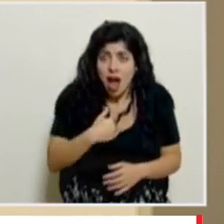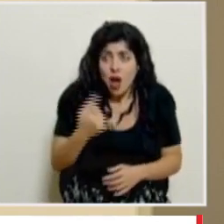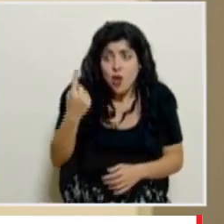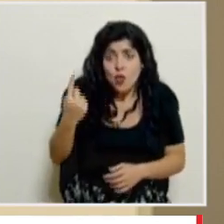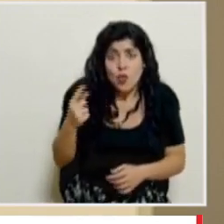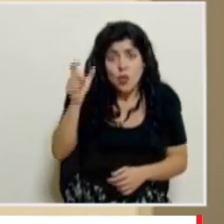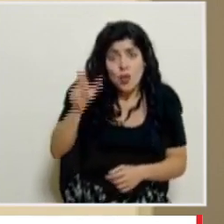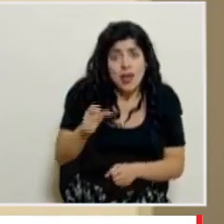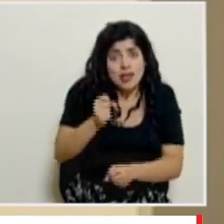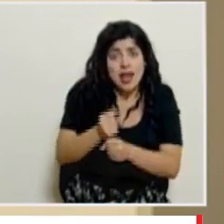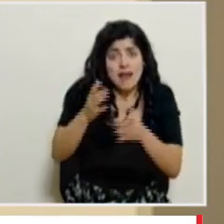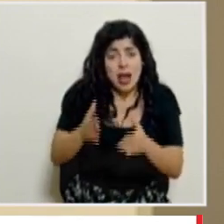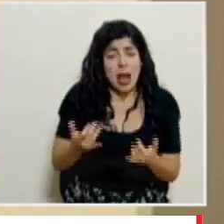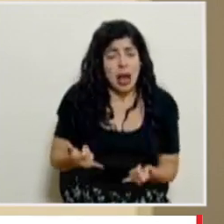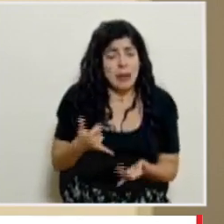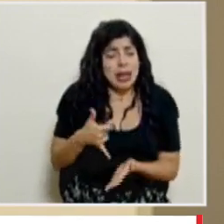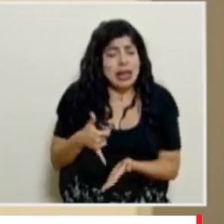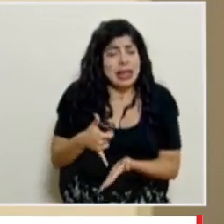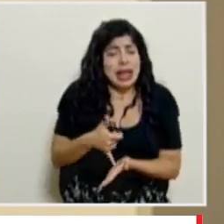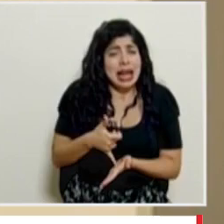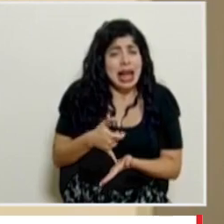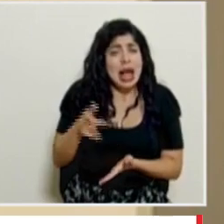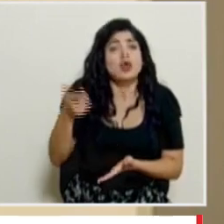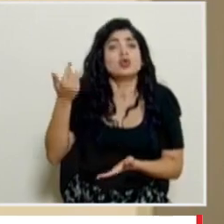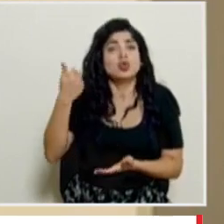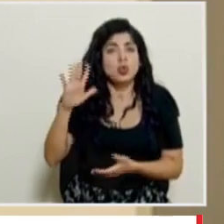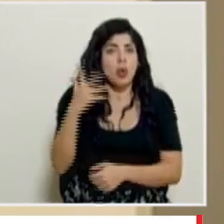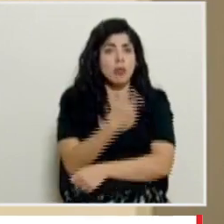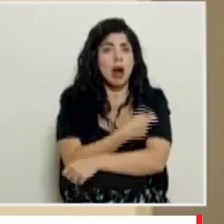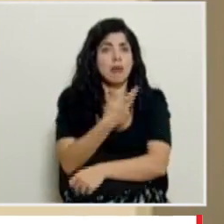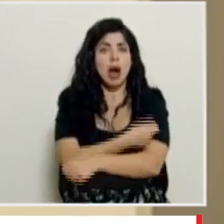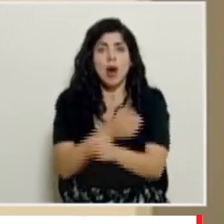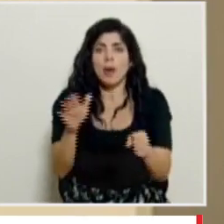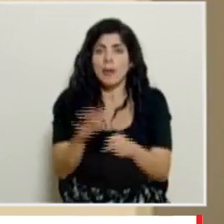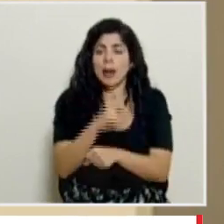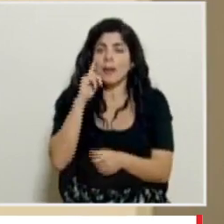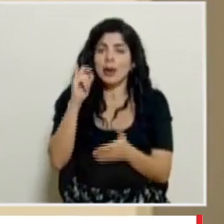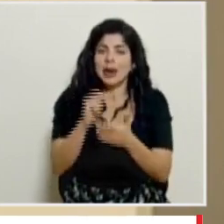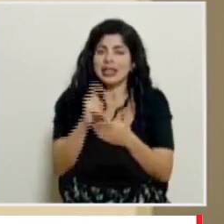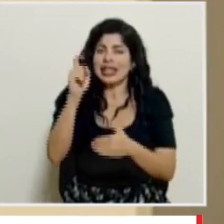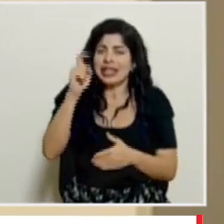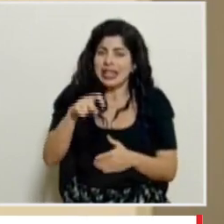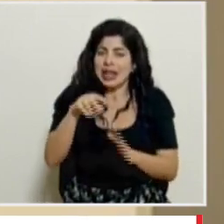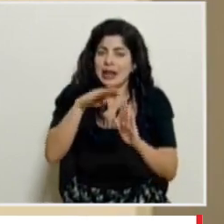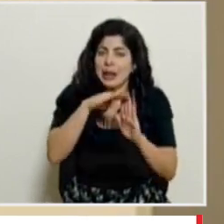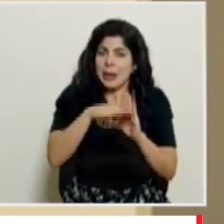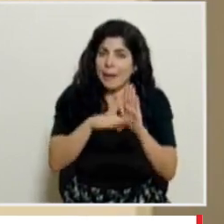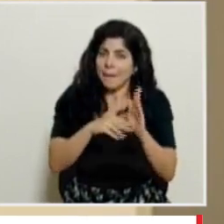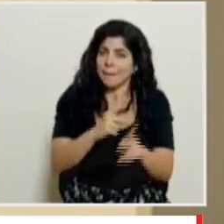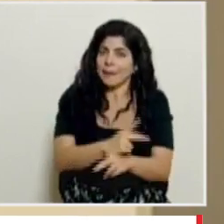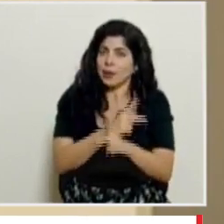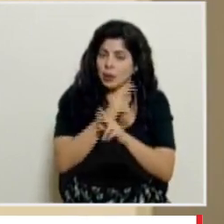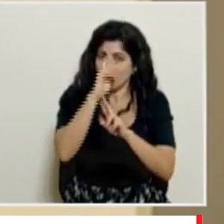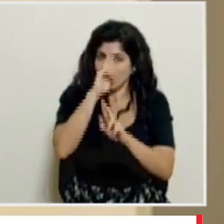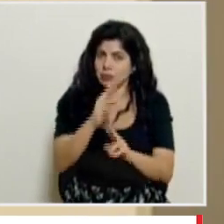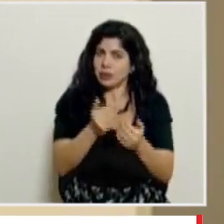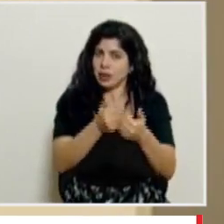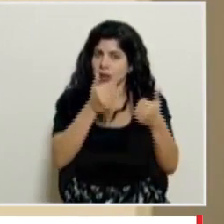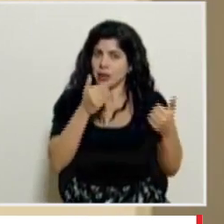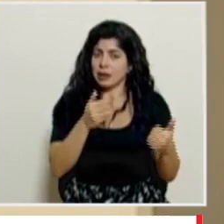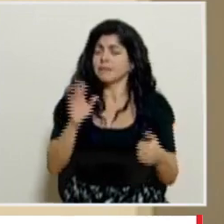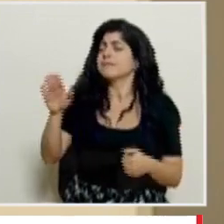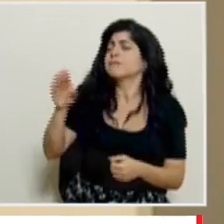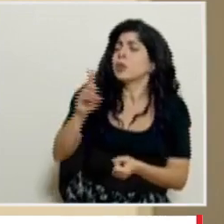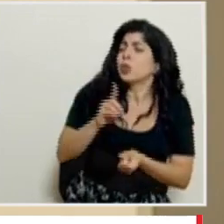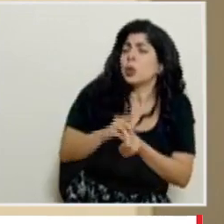un funcionario que está muy delicado y había tenido el esquema completo por eso tenemos que mantener las medidas de protección y el distanciamiento doctor